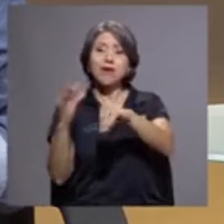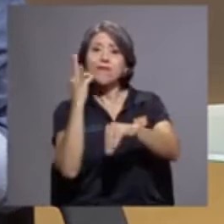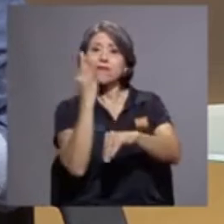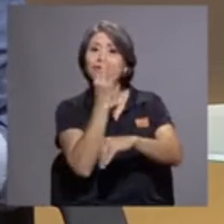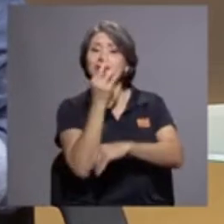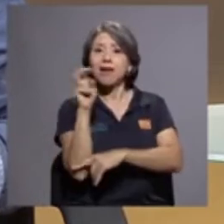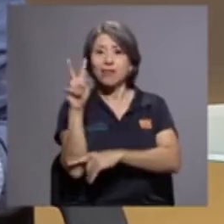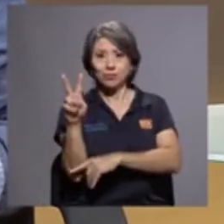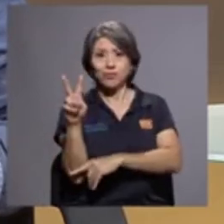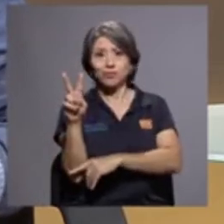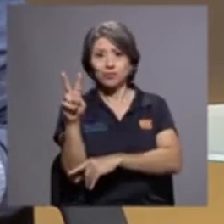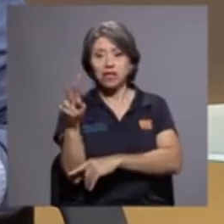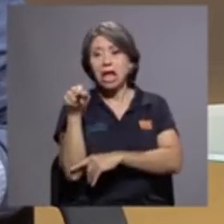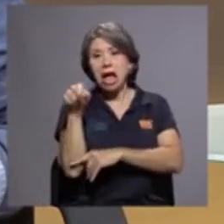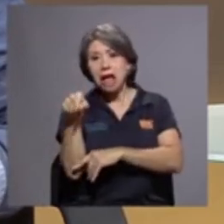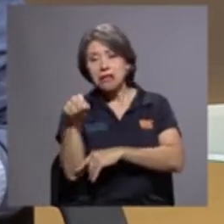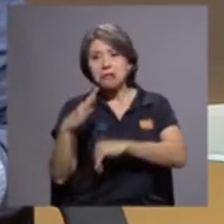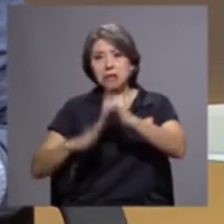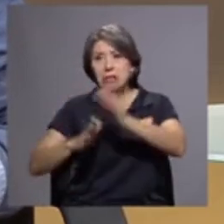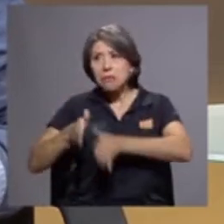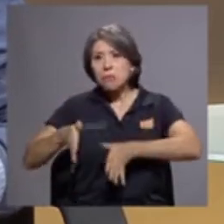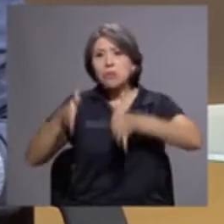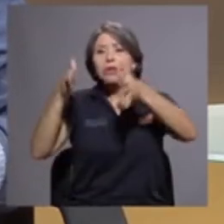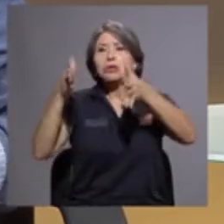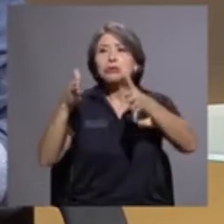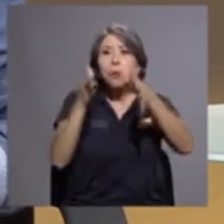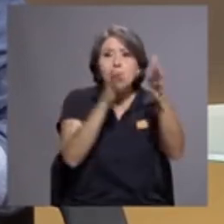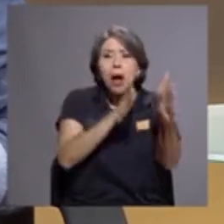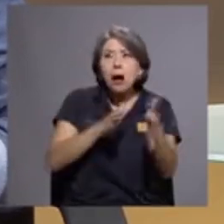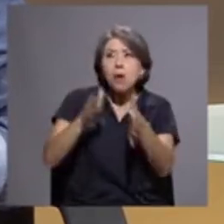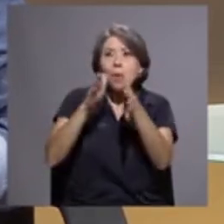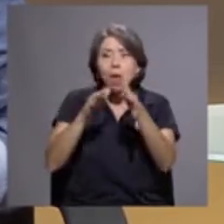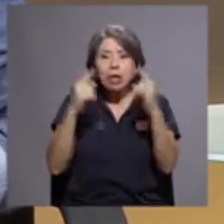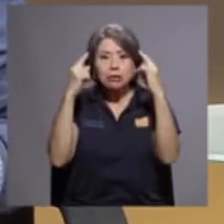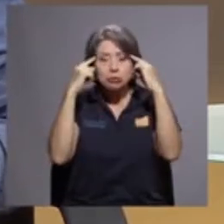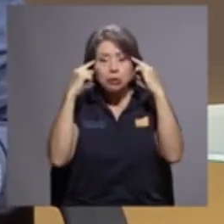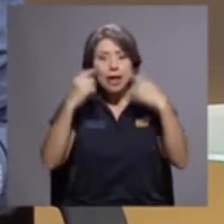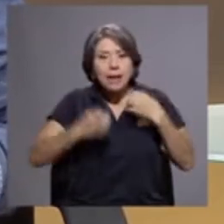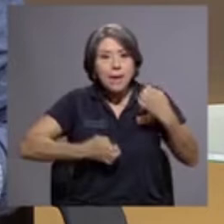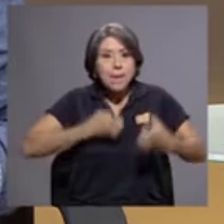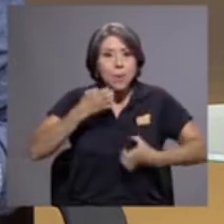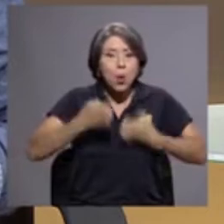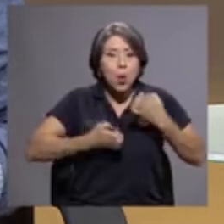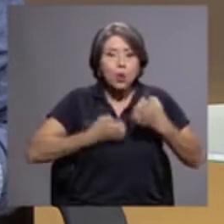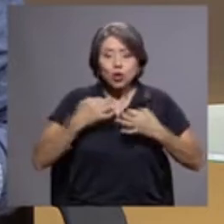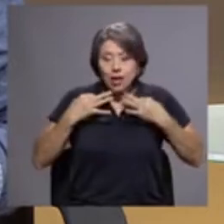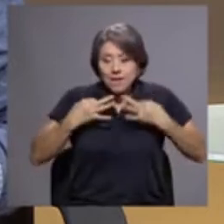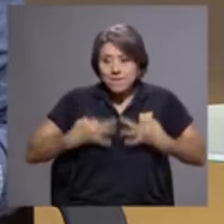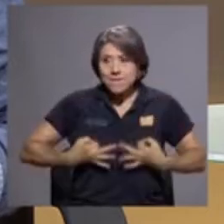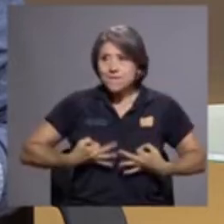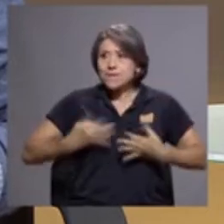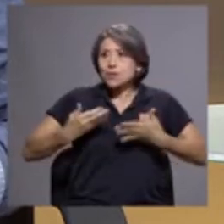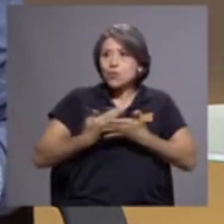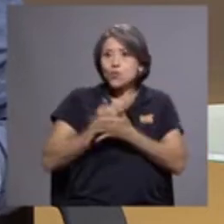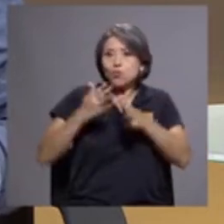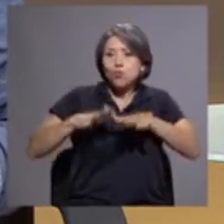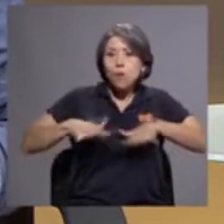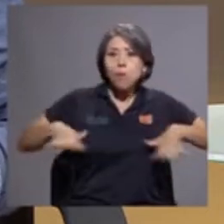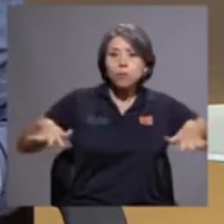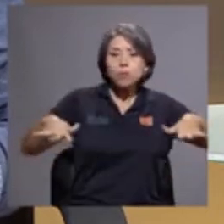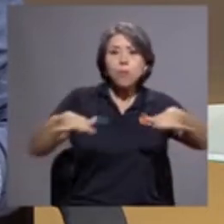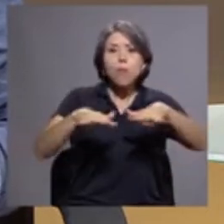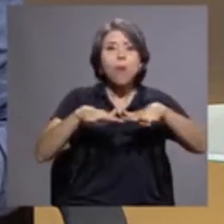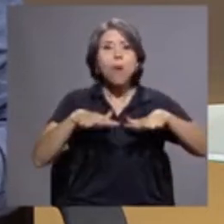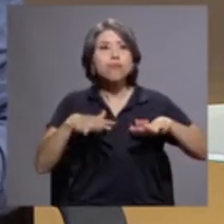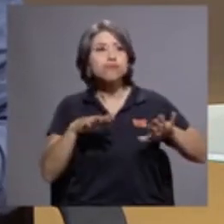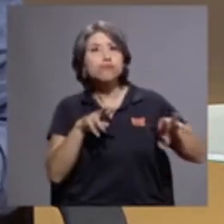estábamos acomodándonos emocionalmente, físicamente a un nuevo espacio, estábamos